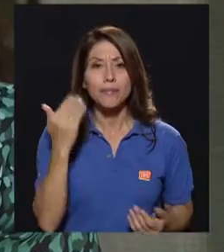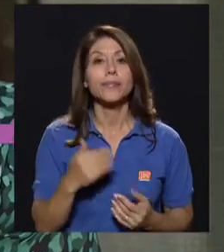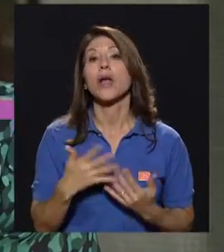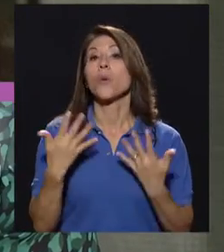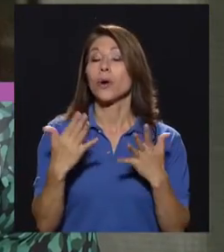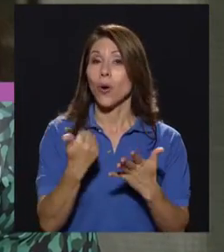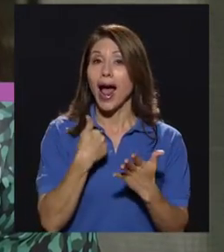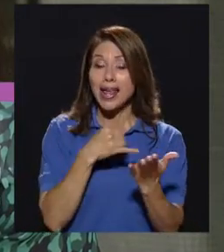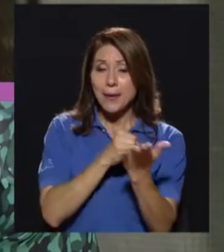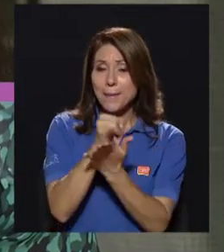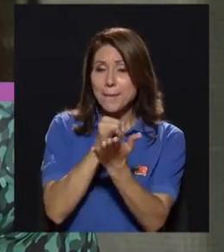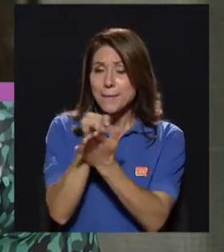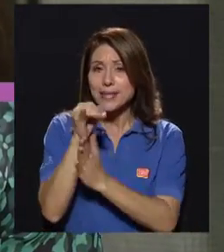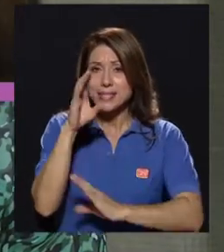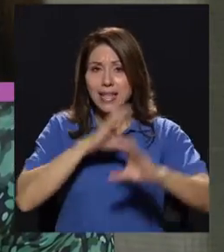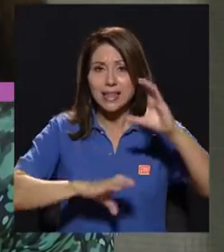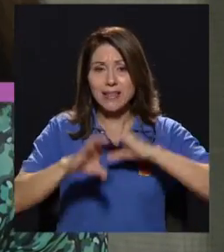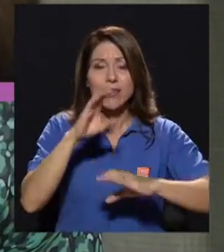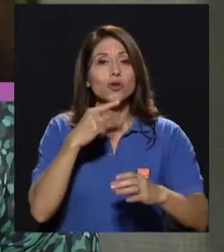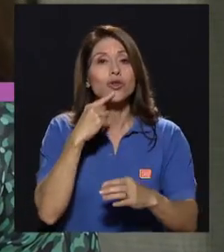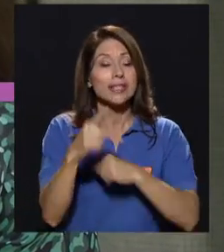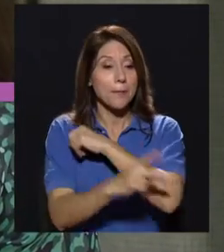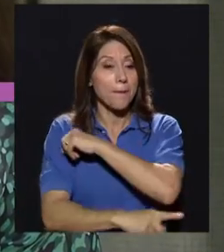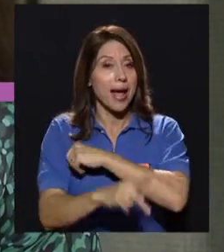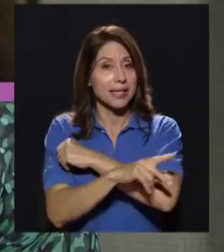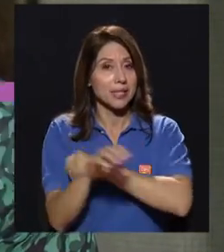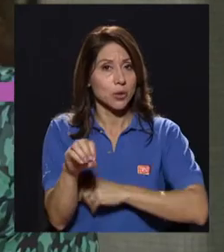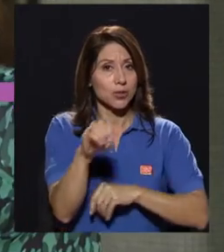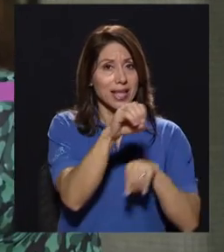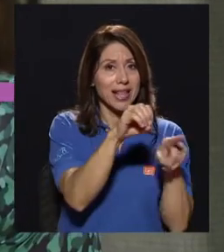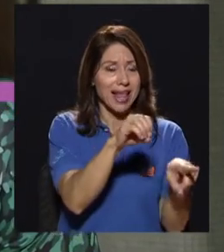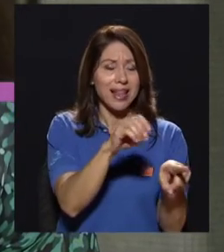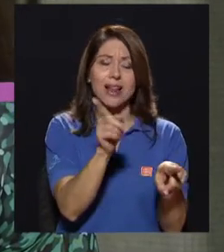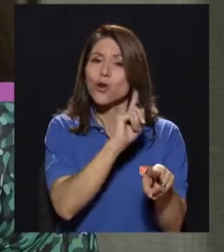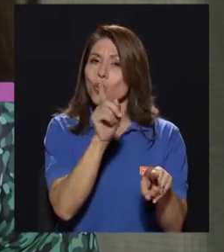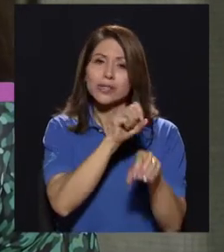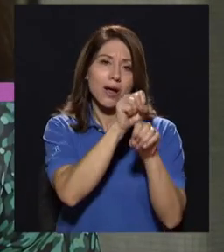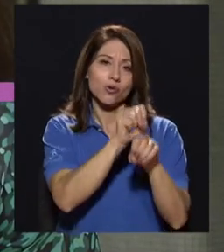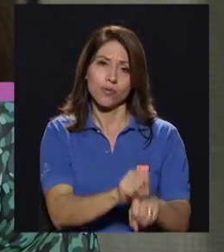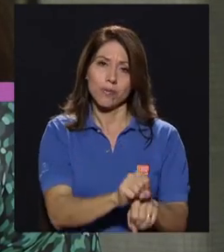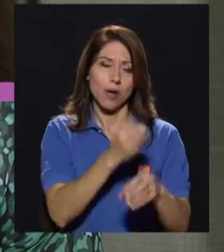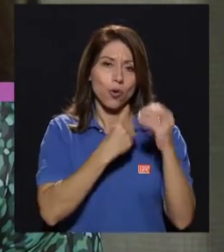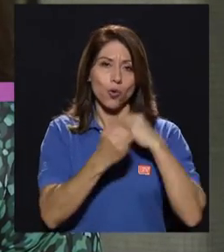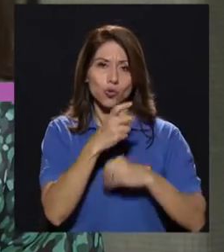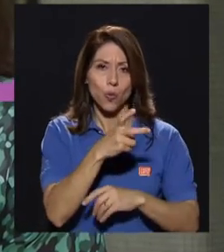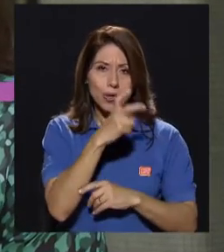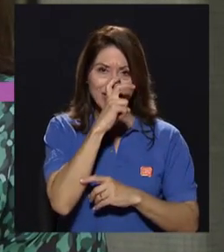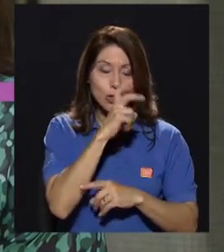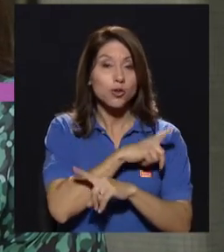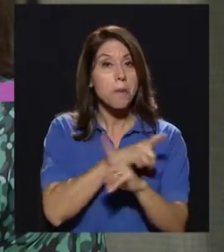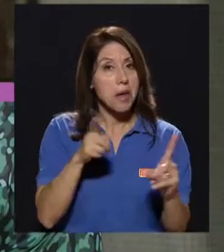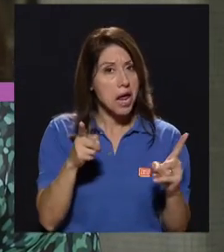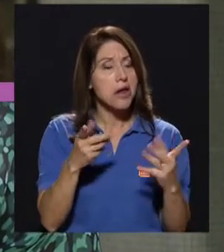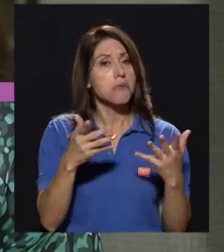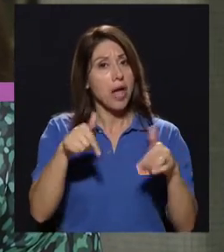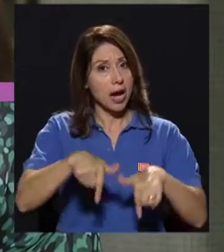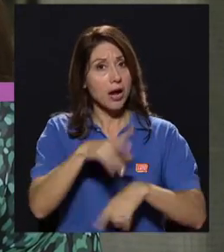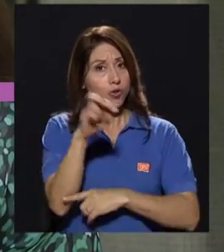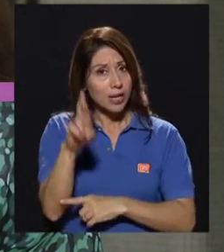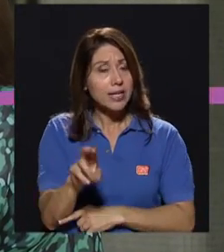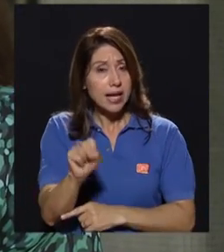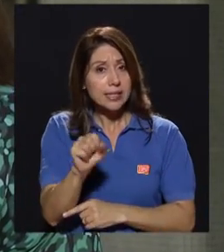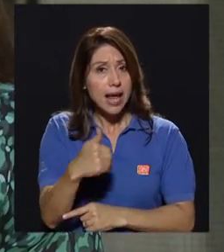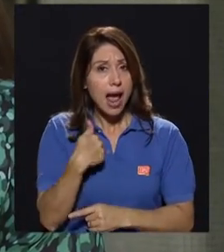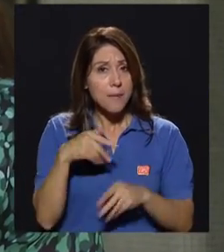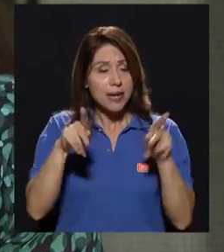Existen reportes científicos donde la región occidental no está tan familiarizada con el consumo de insectos. Sin embargo, hay personas consumiendo insectos acá